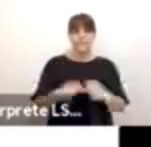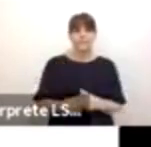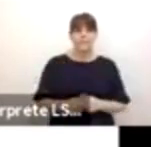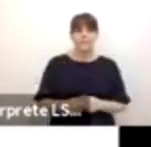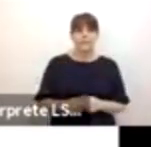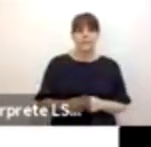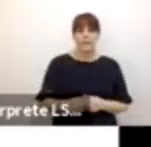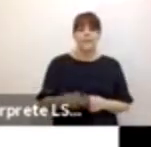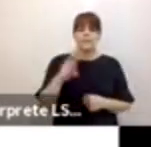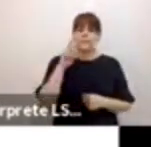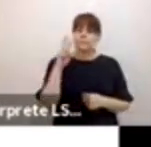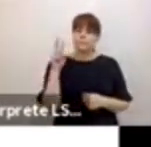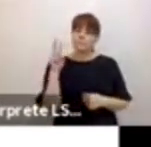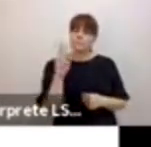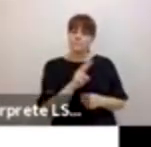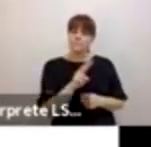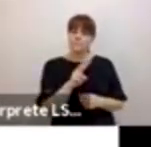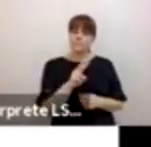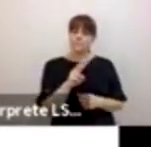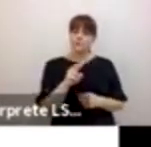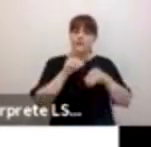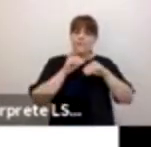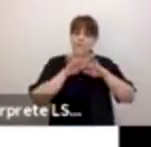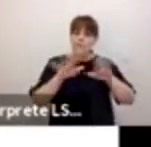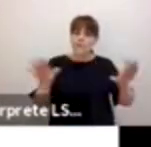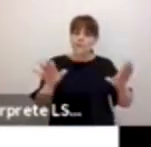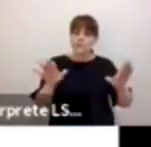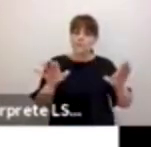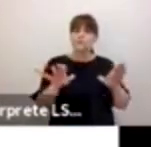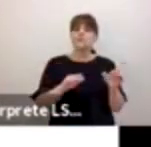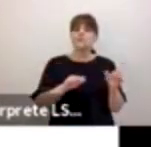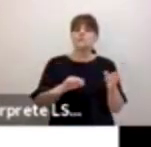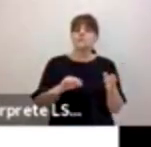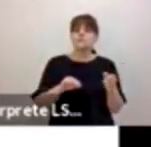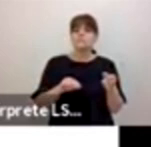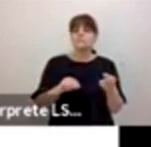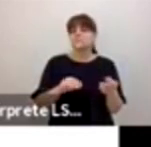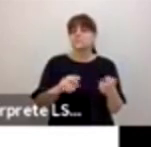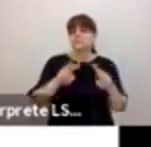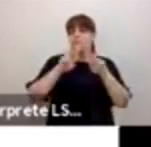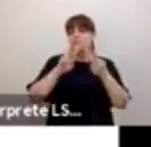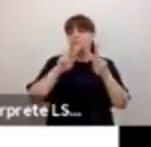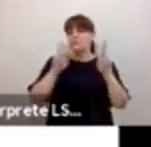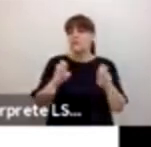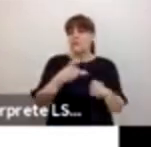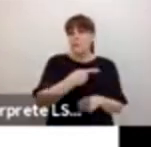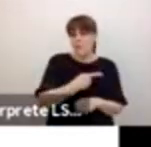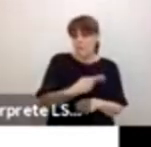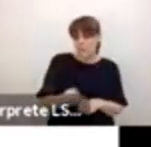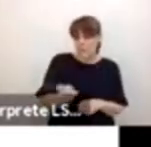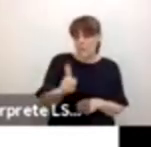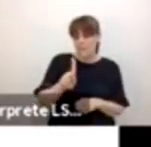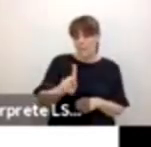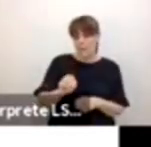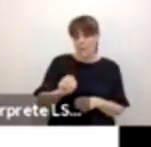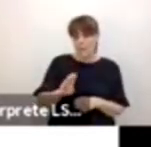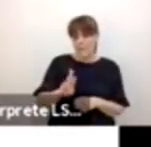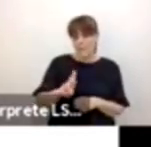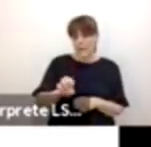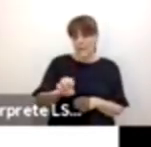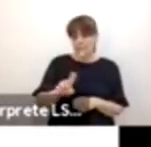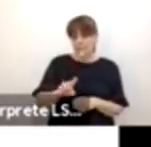Muestro aquí algunos datos, les decía respecto al tema de pobreza y acá lo que podemos ver son,